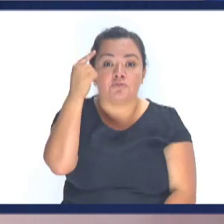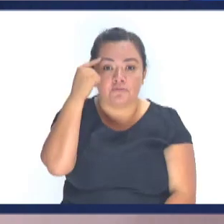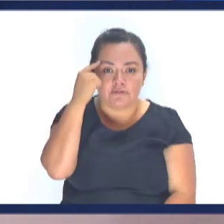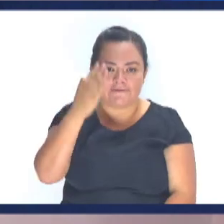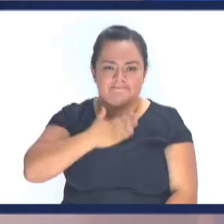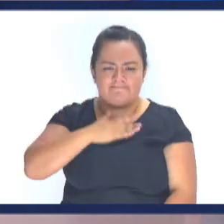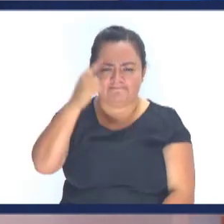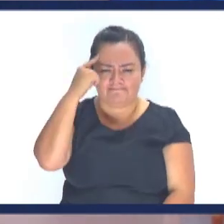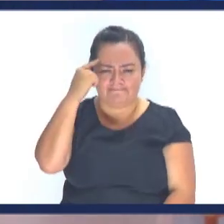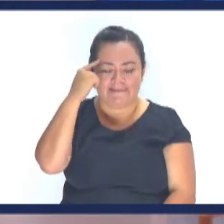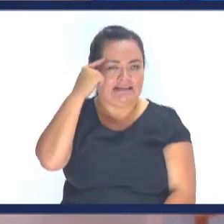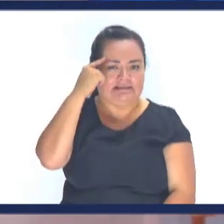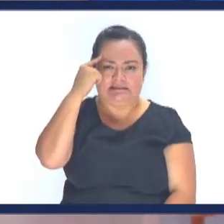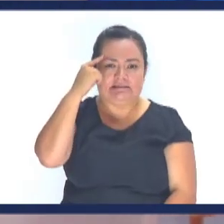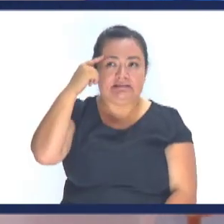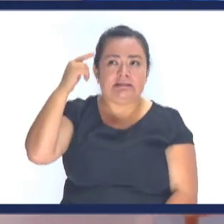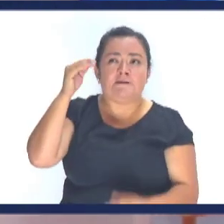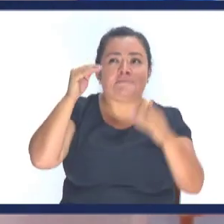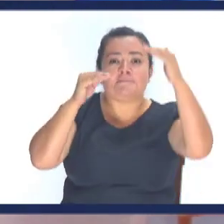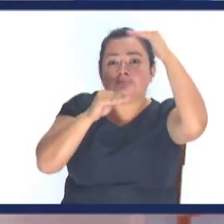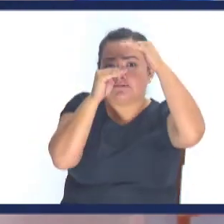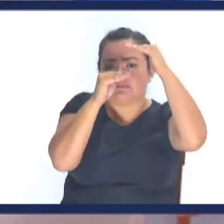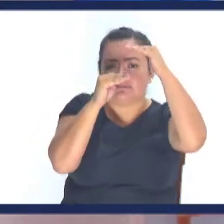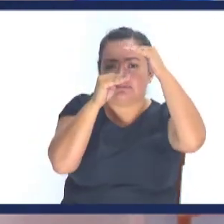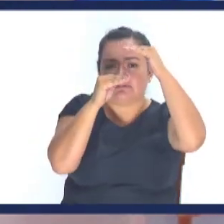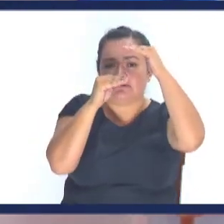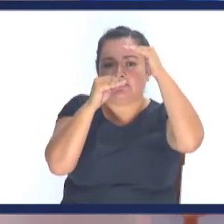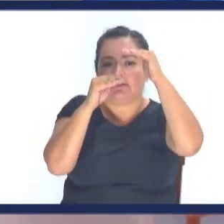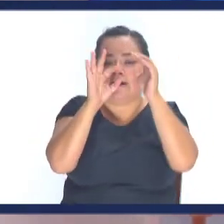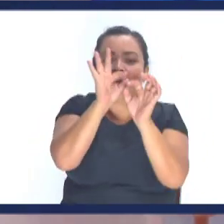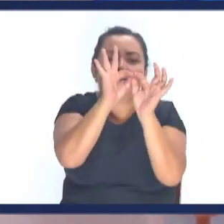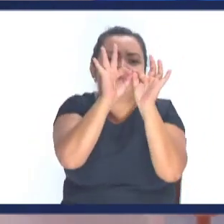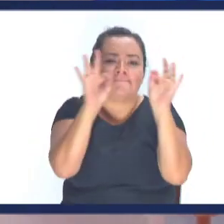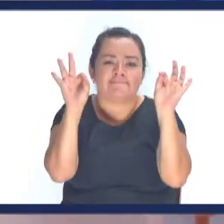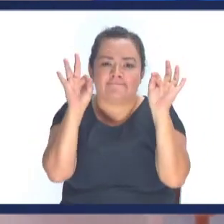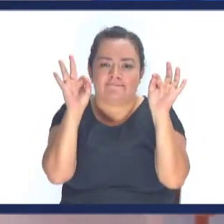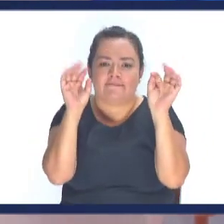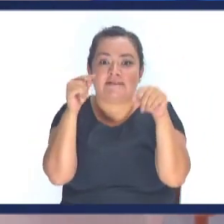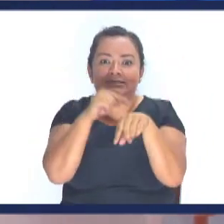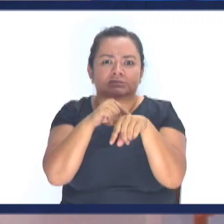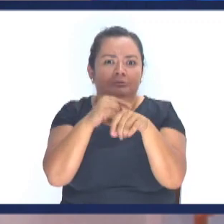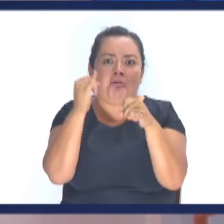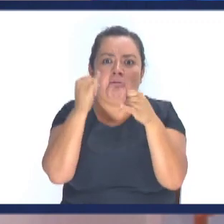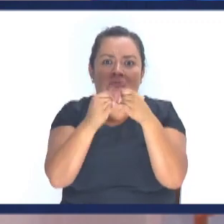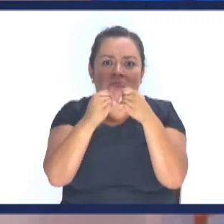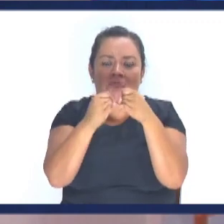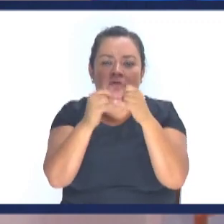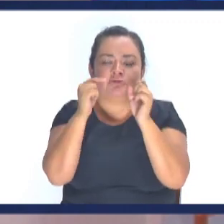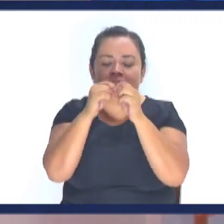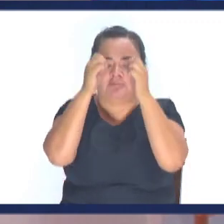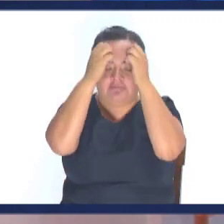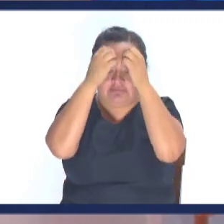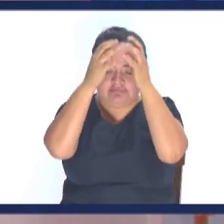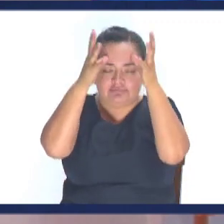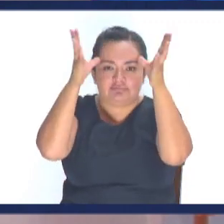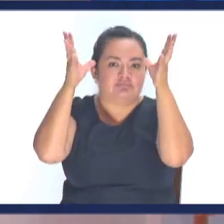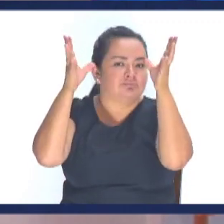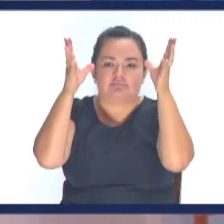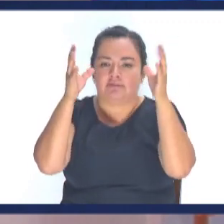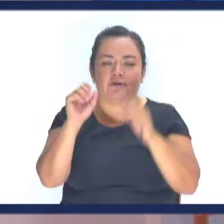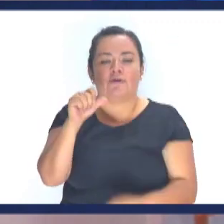mente humana Es finita No finita de delgada Finita de tiempo Finita que no tiene La capacidad